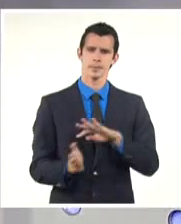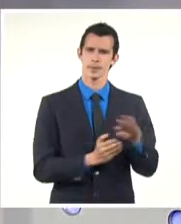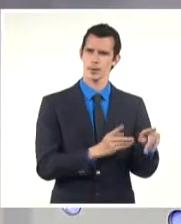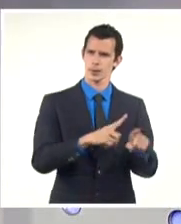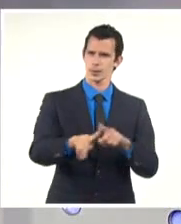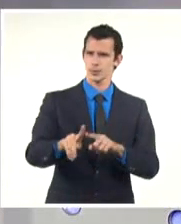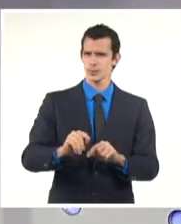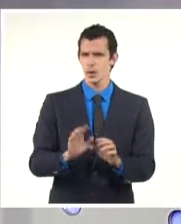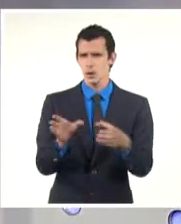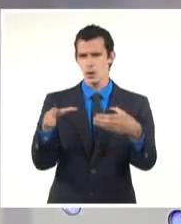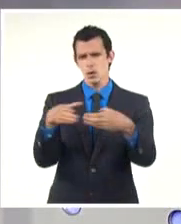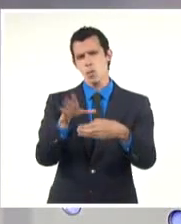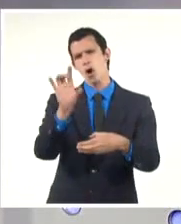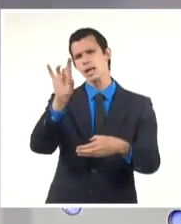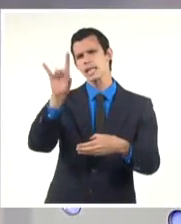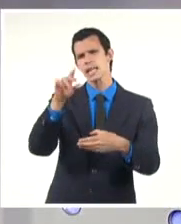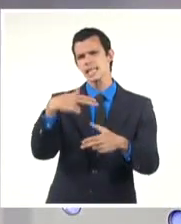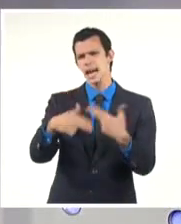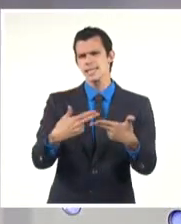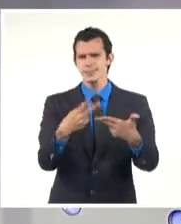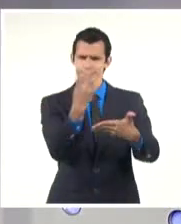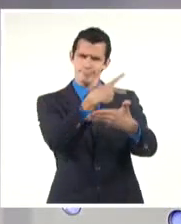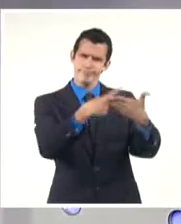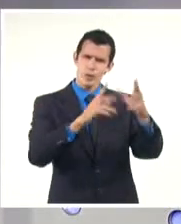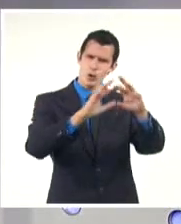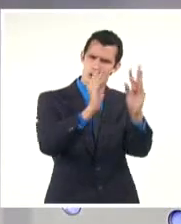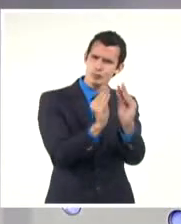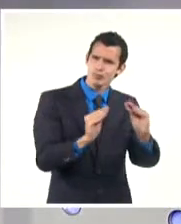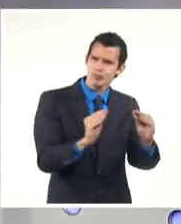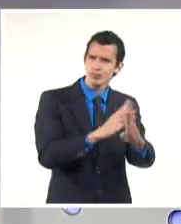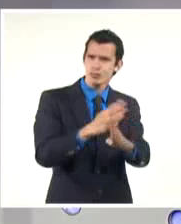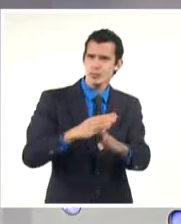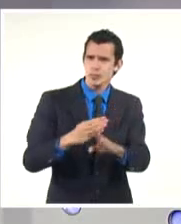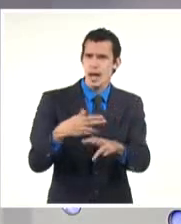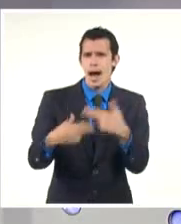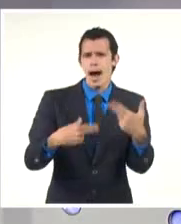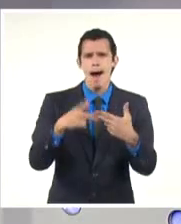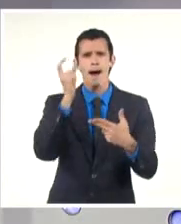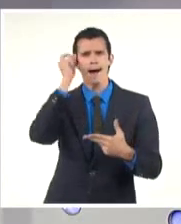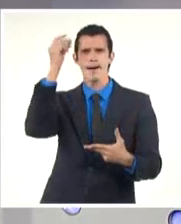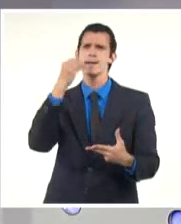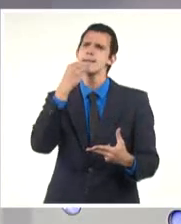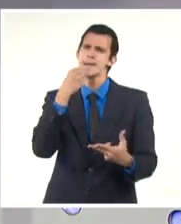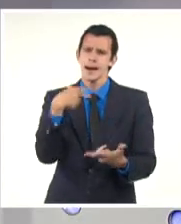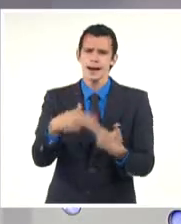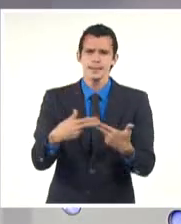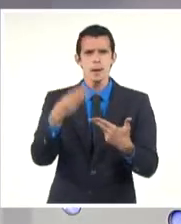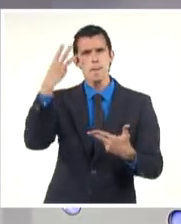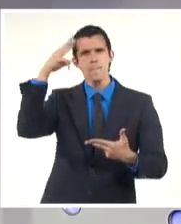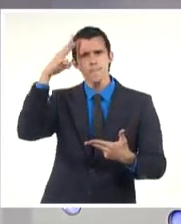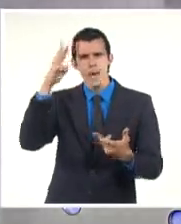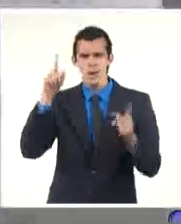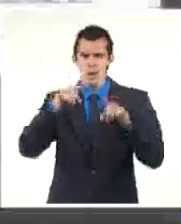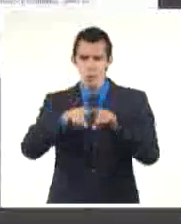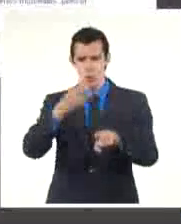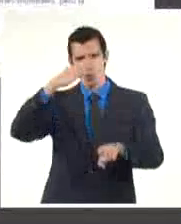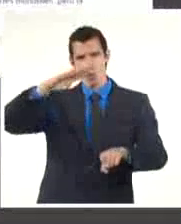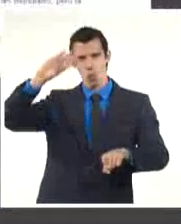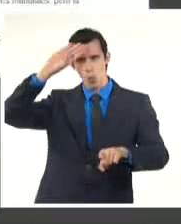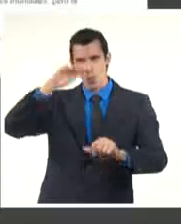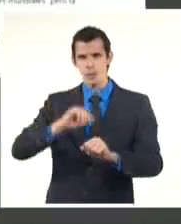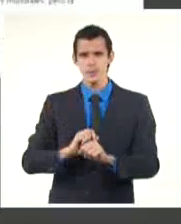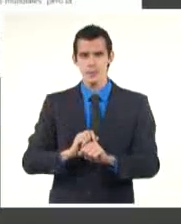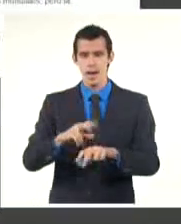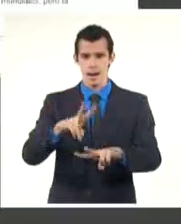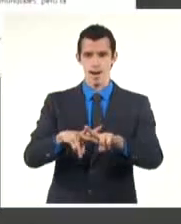conforman la exposición colectiva gráfica latinoamericana Cuba-México en la Galería Belkis Ayón de la Capital. La